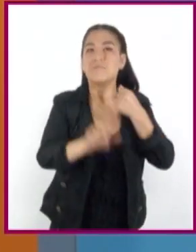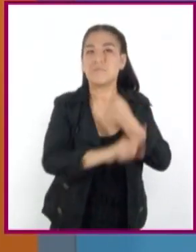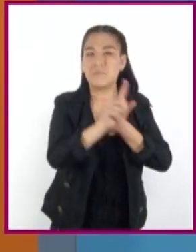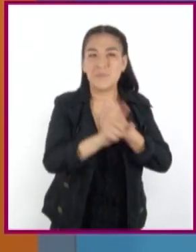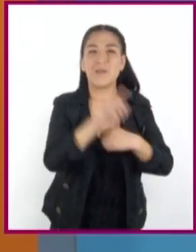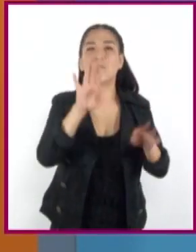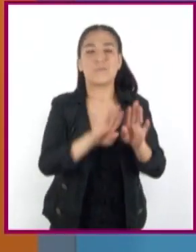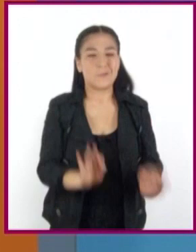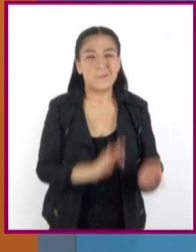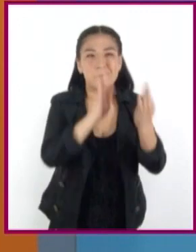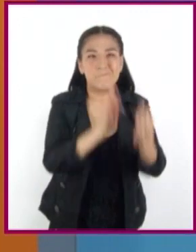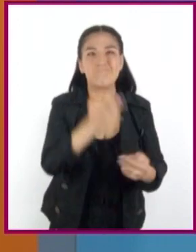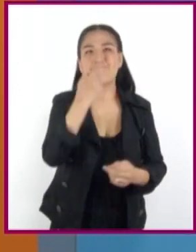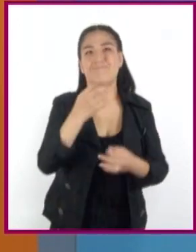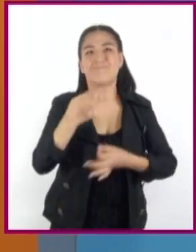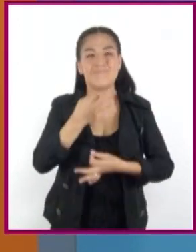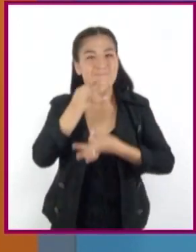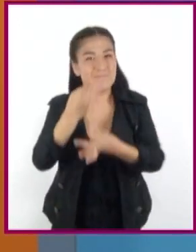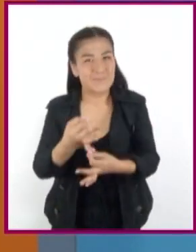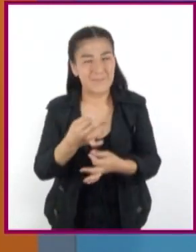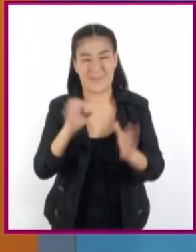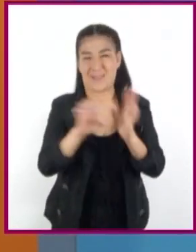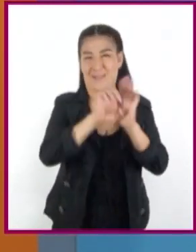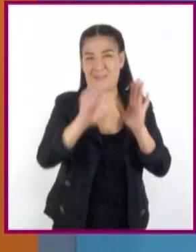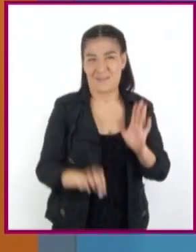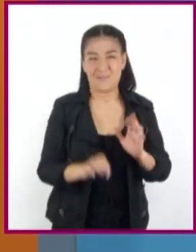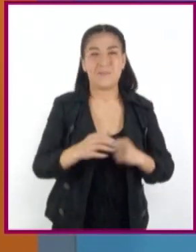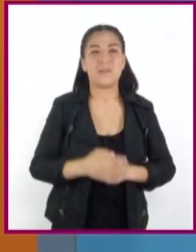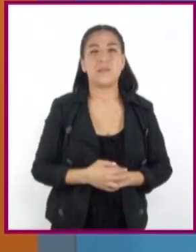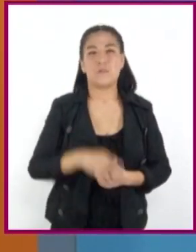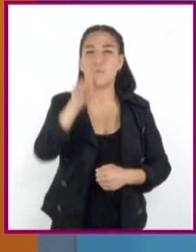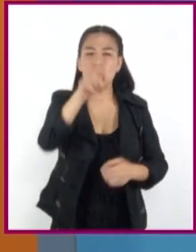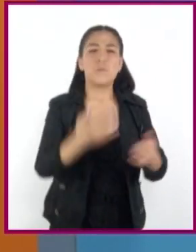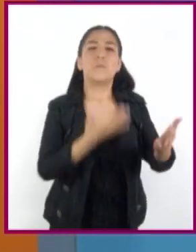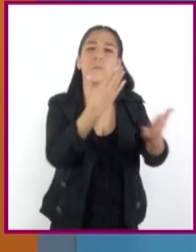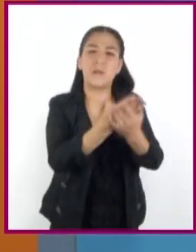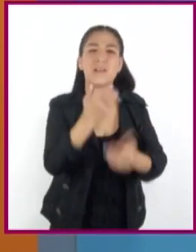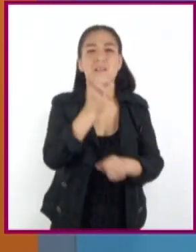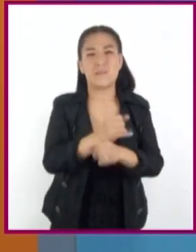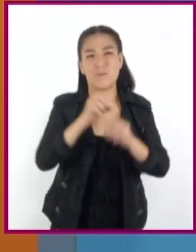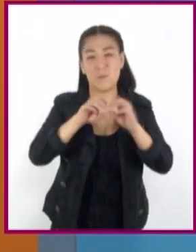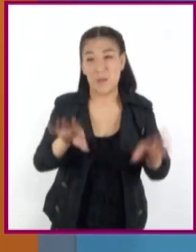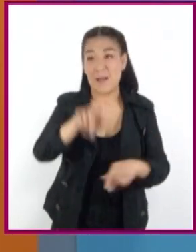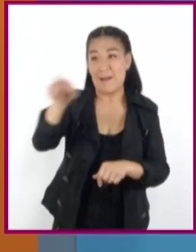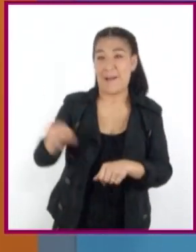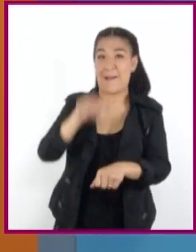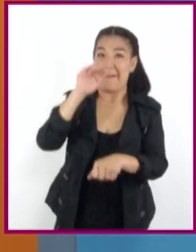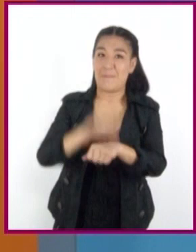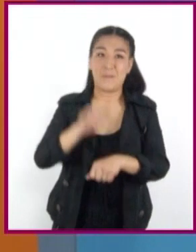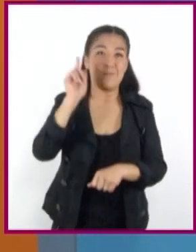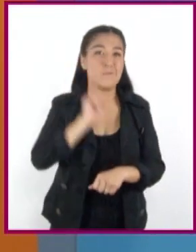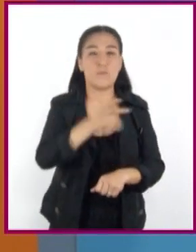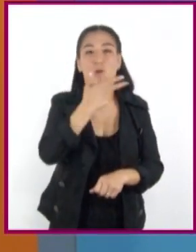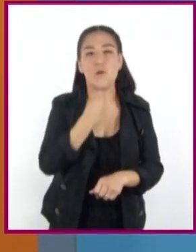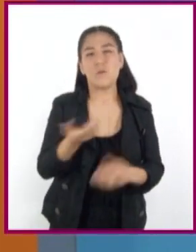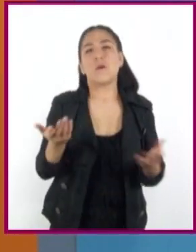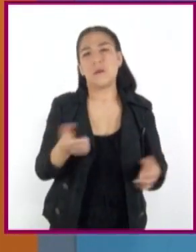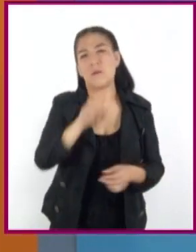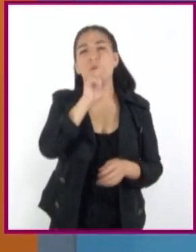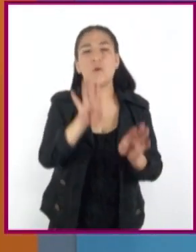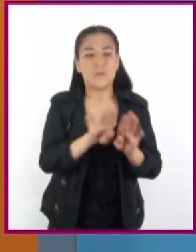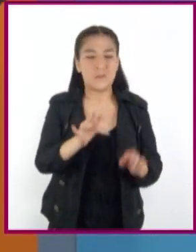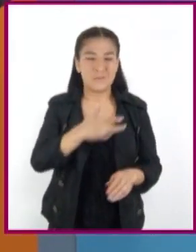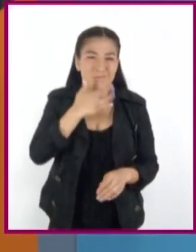enfrentar alguna adicción. Por ejemplo, pedir información a sus amigas o amigos o basarse en su